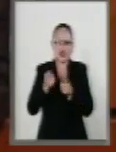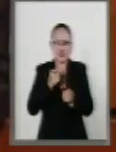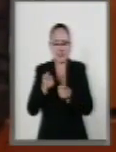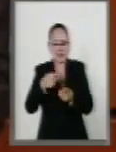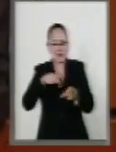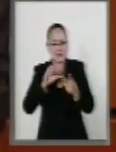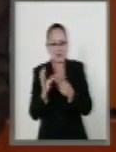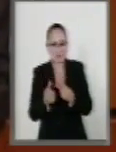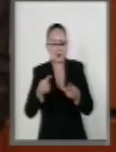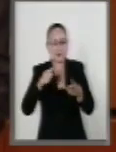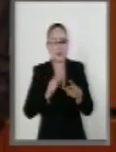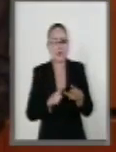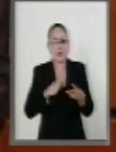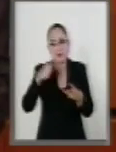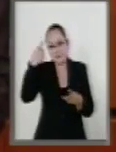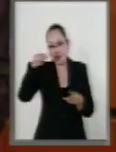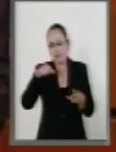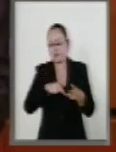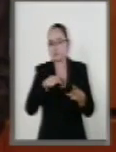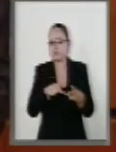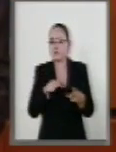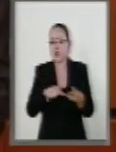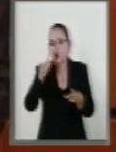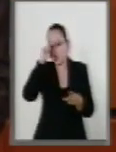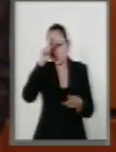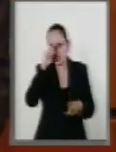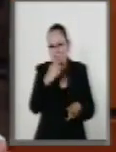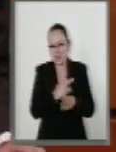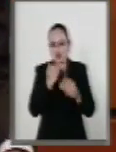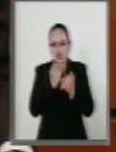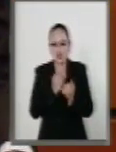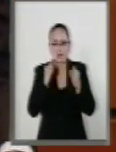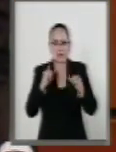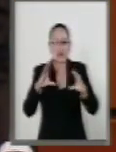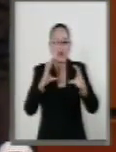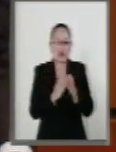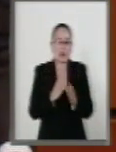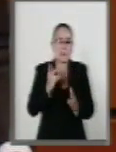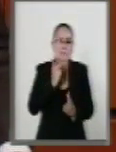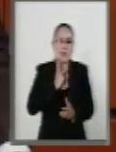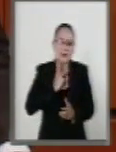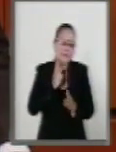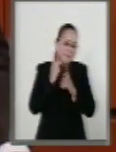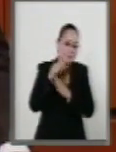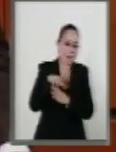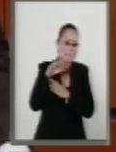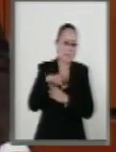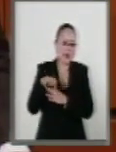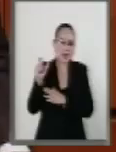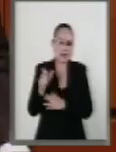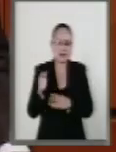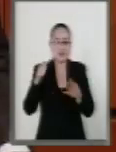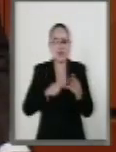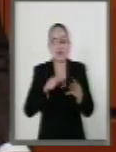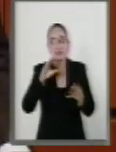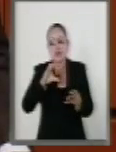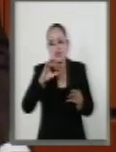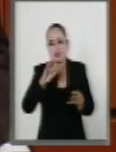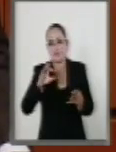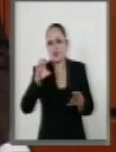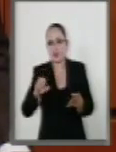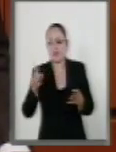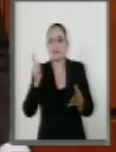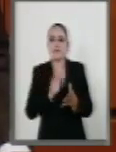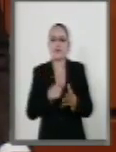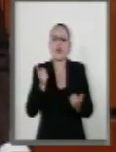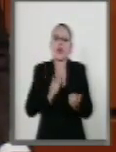así como para las vacantes de consejeros independientes de Petróleos Mexicanos, Comisión Federal de Electricidad y